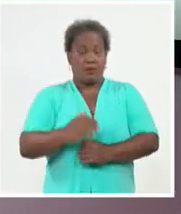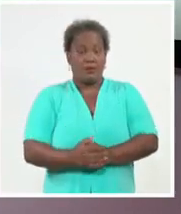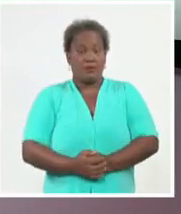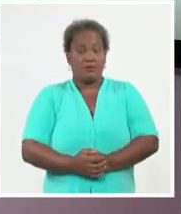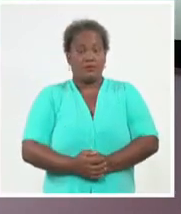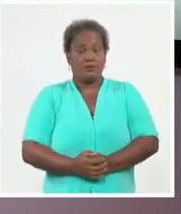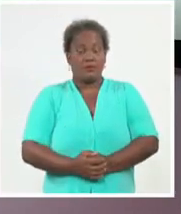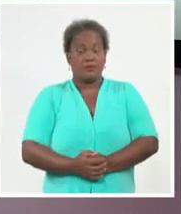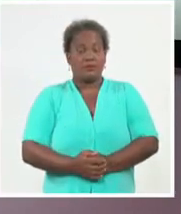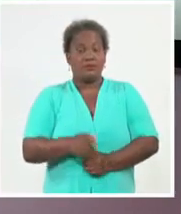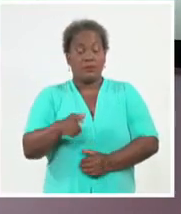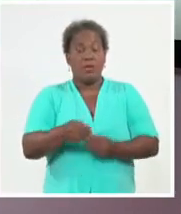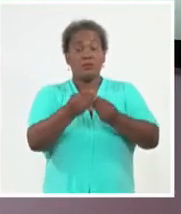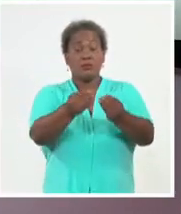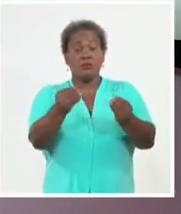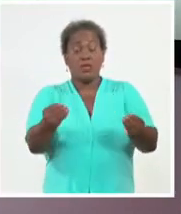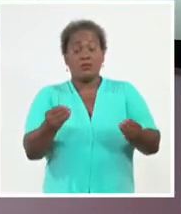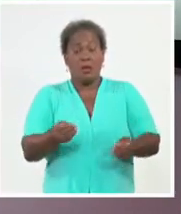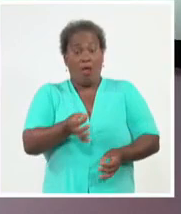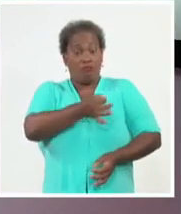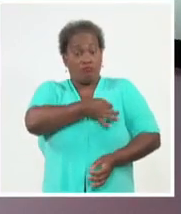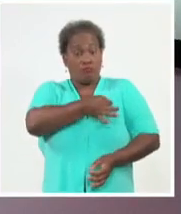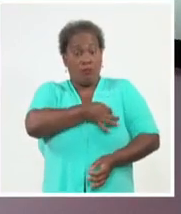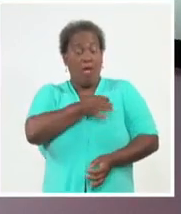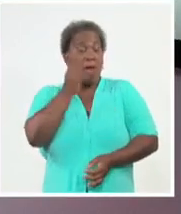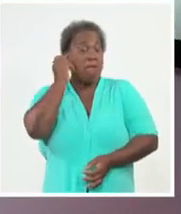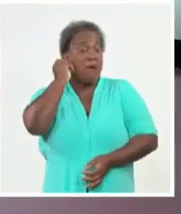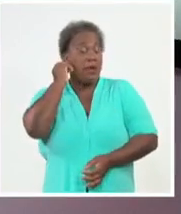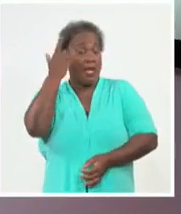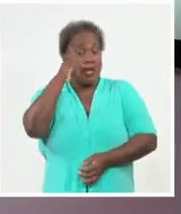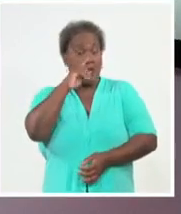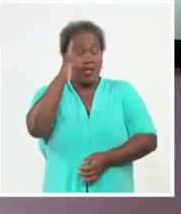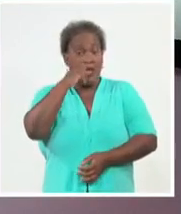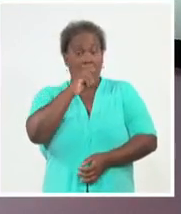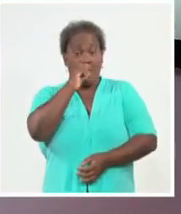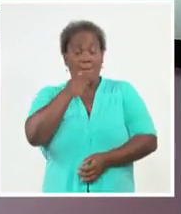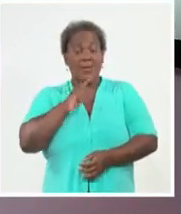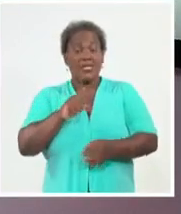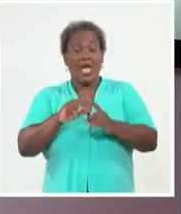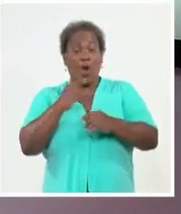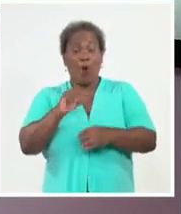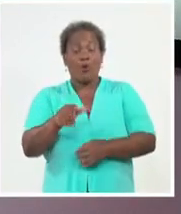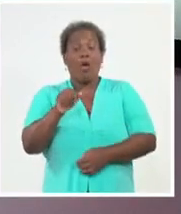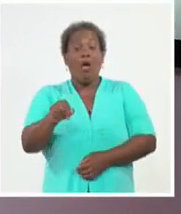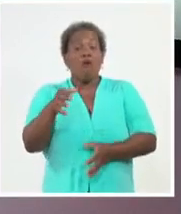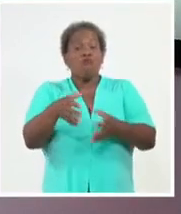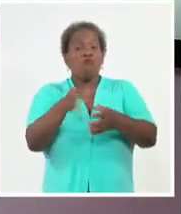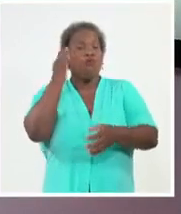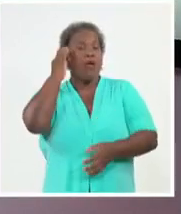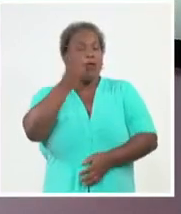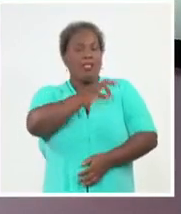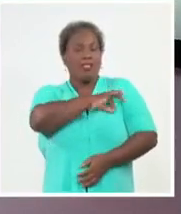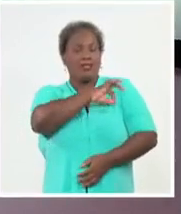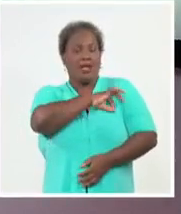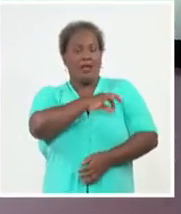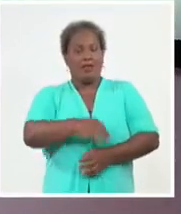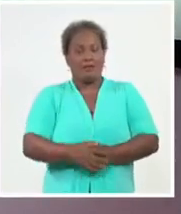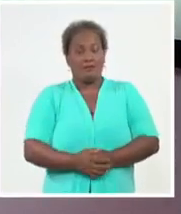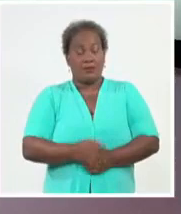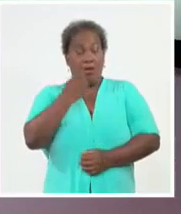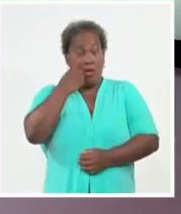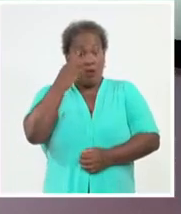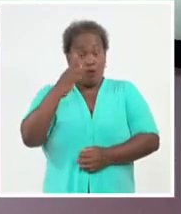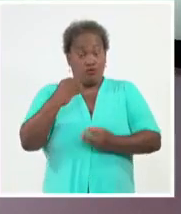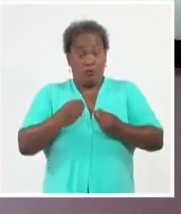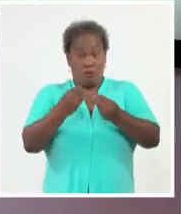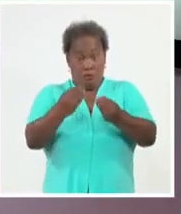Bermúdez, se entregaron las órdenes Mariana Grajales y Ana Betancourt a un grupo de mujeres destacadas. El reconocimiento coincide,